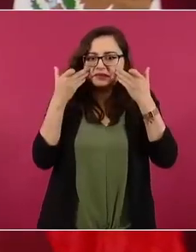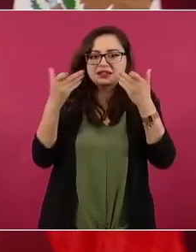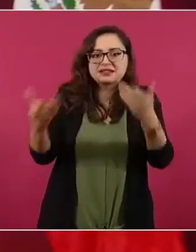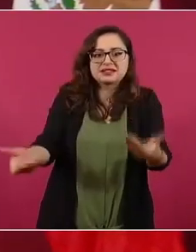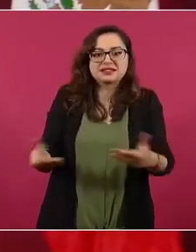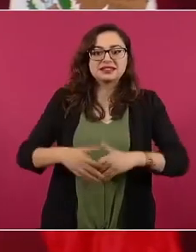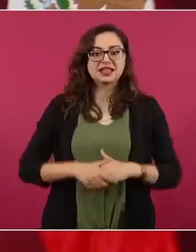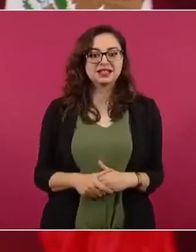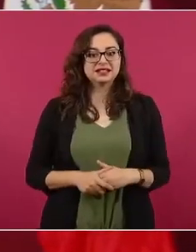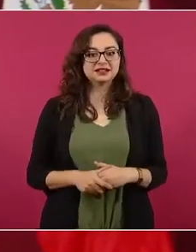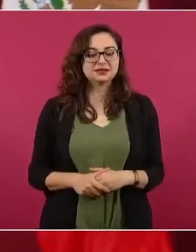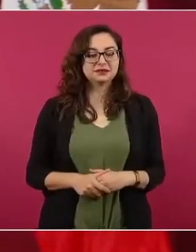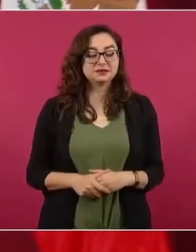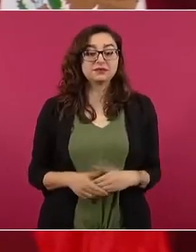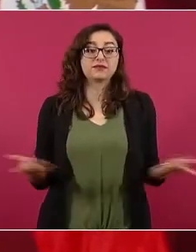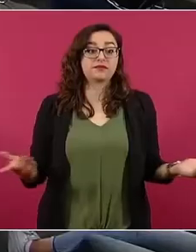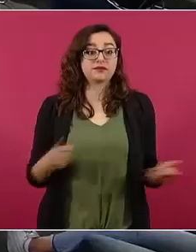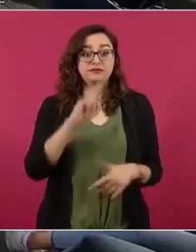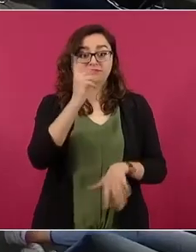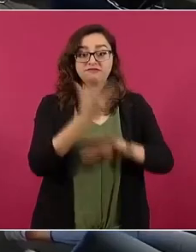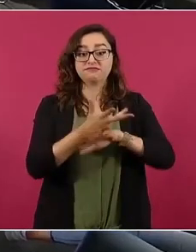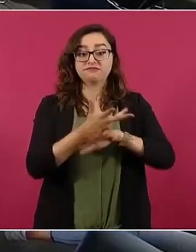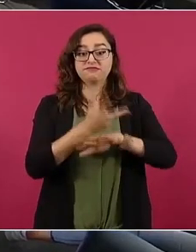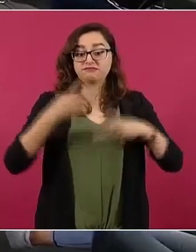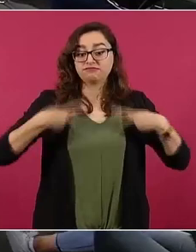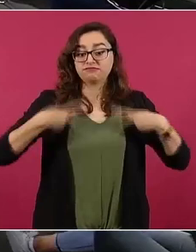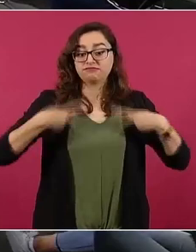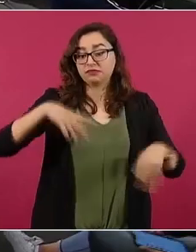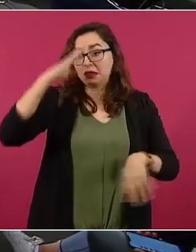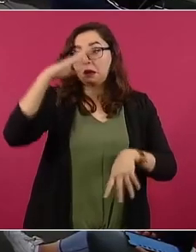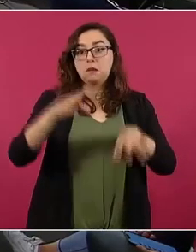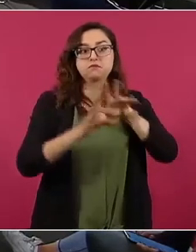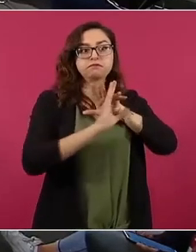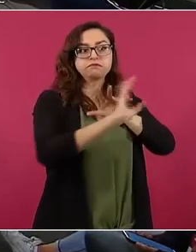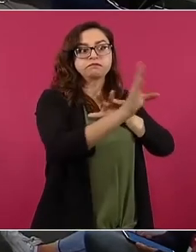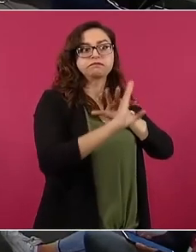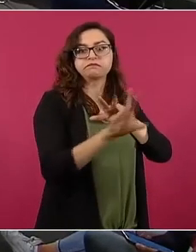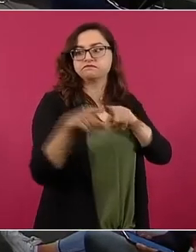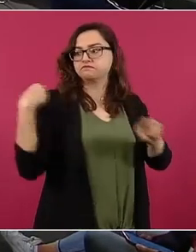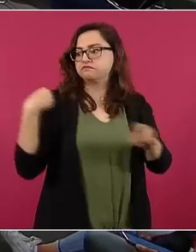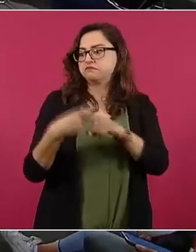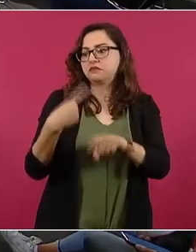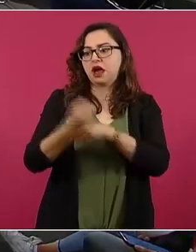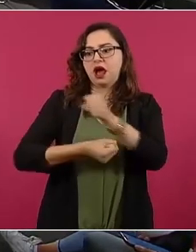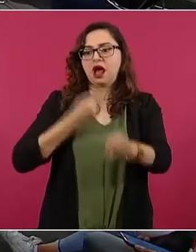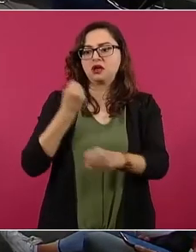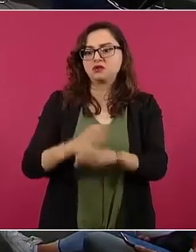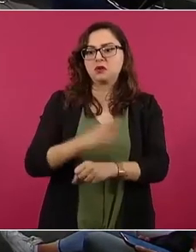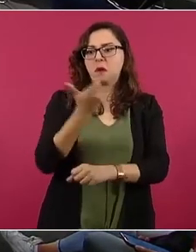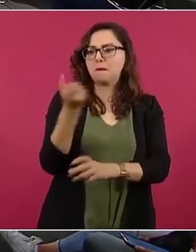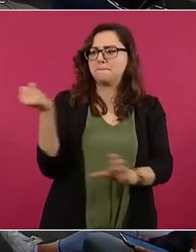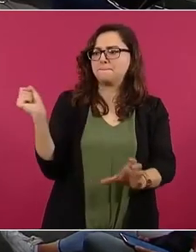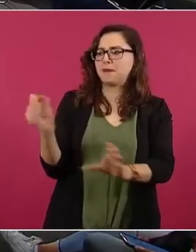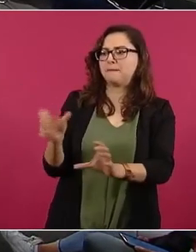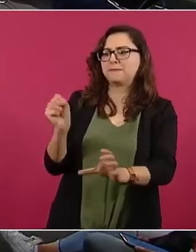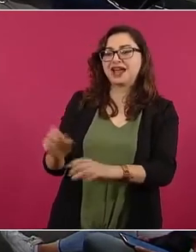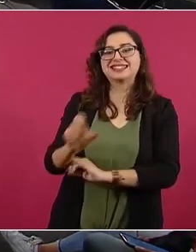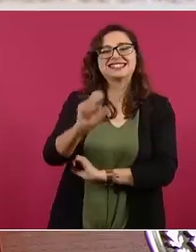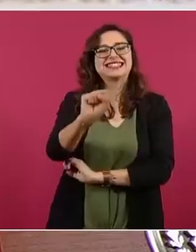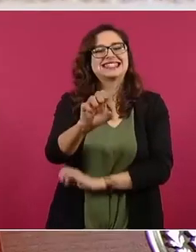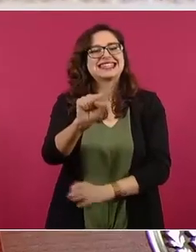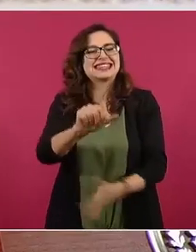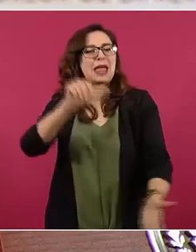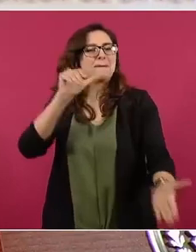Están enviando, pues este año yo creo que se va a llegar a 60